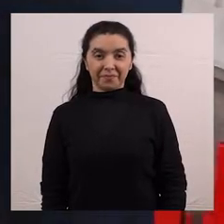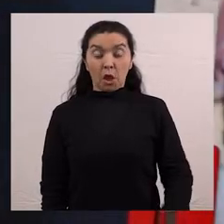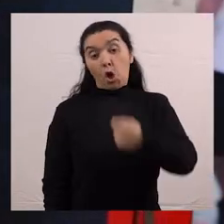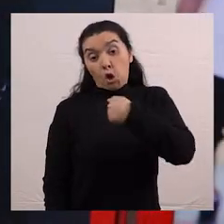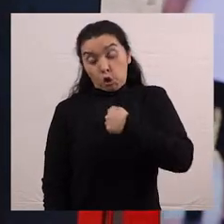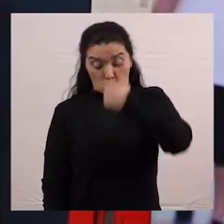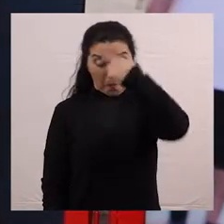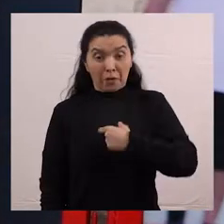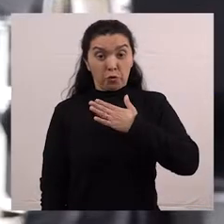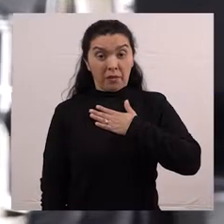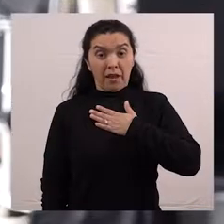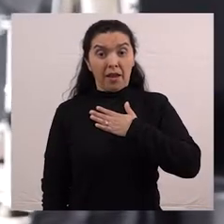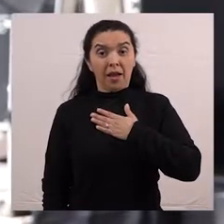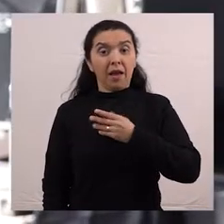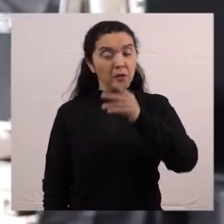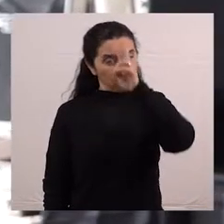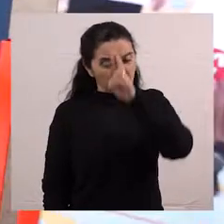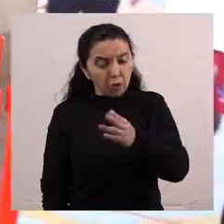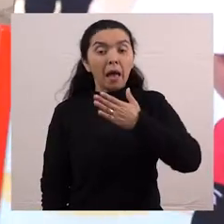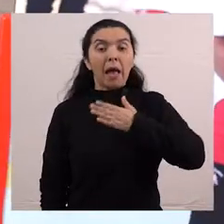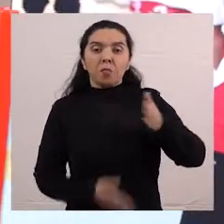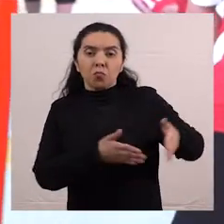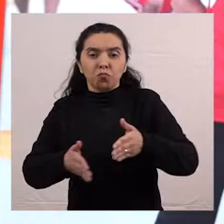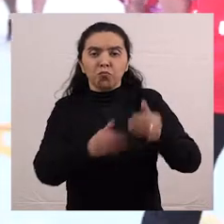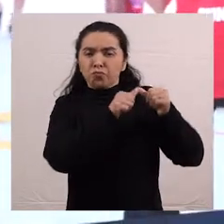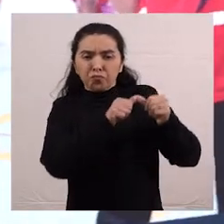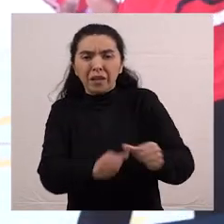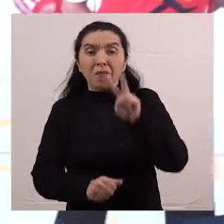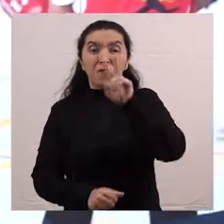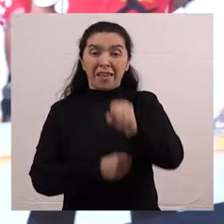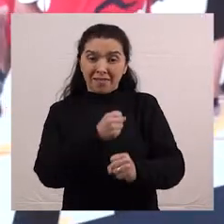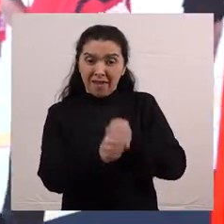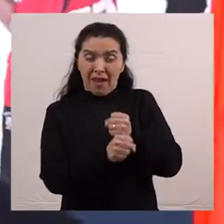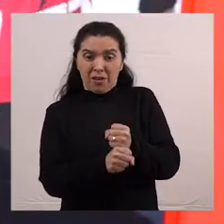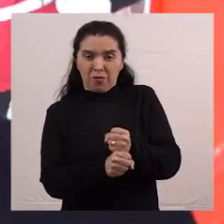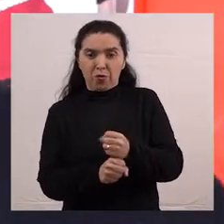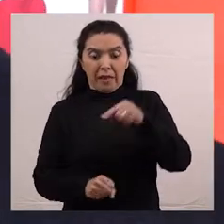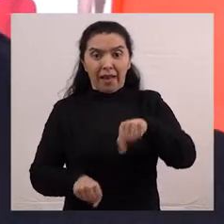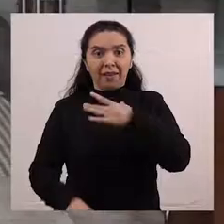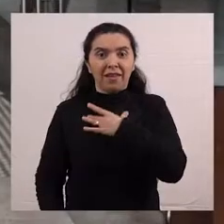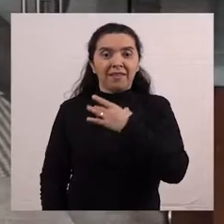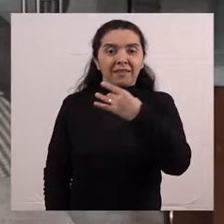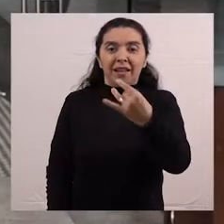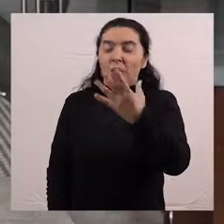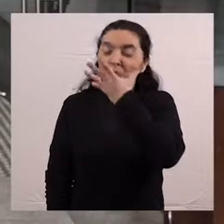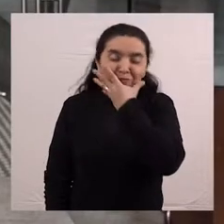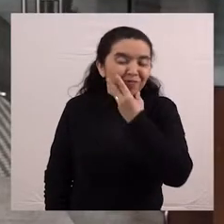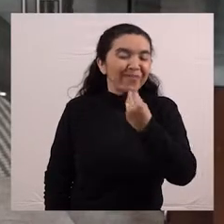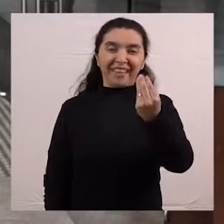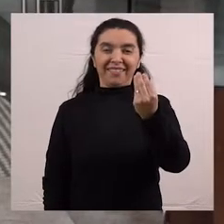Yo por lo personal un reconocimiento a mi trayectoria a los 20 años y el estar aquí seleccionado fue algo